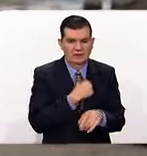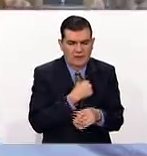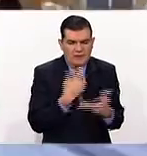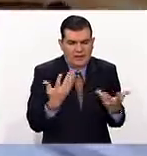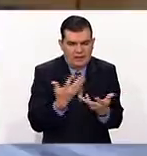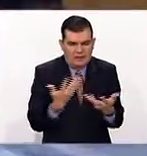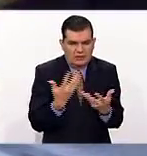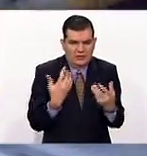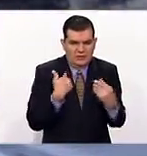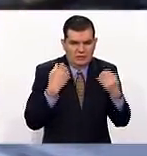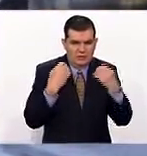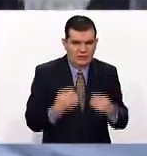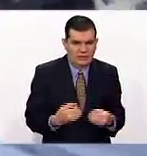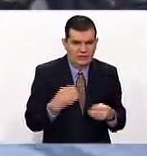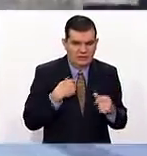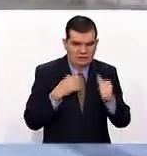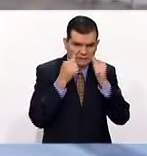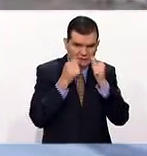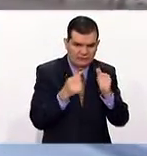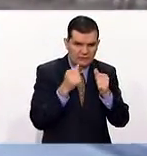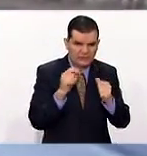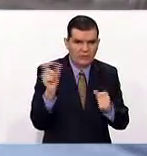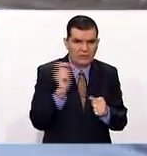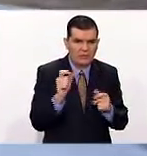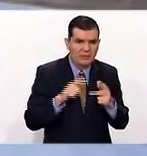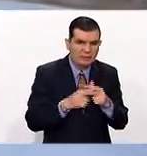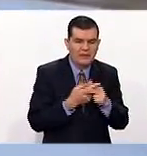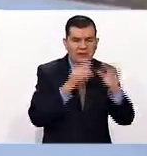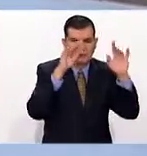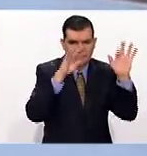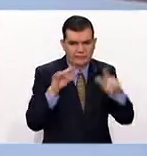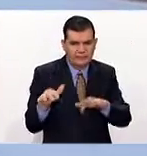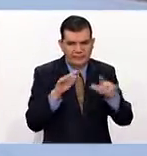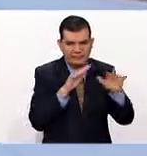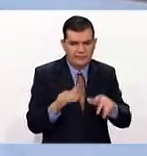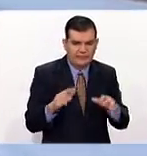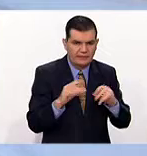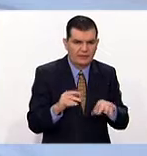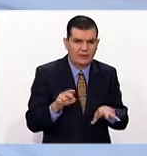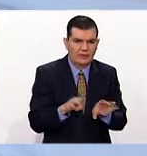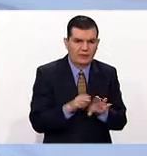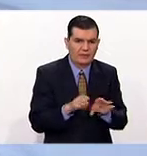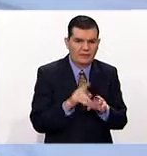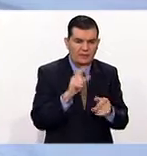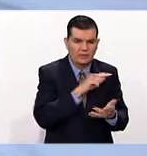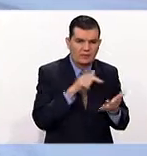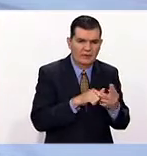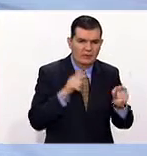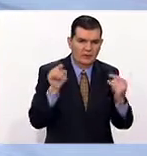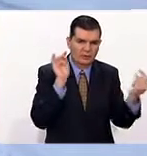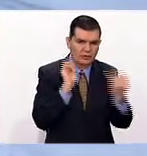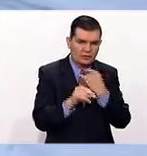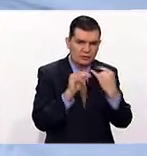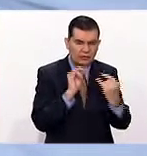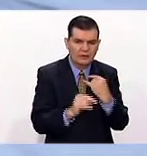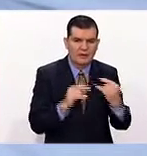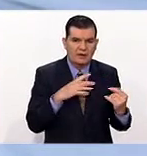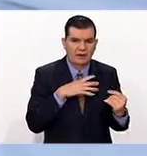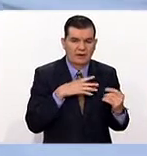nos toca a nosotros es estar muy pendientes para cuando empiezan nevadas ser muy oportunos, sobre todo en los cortes carreteros.